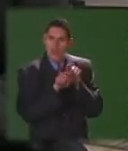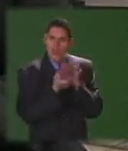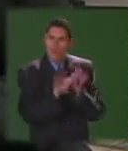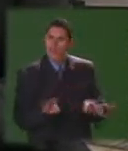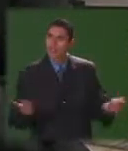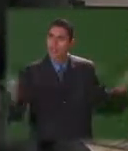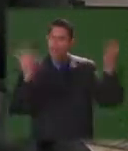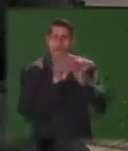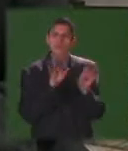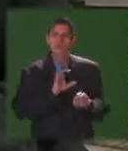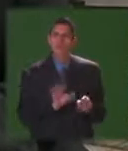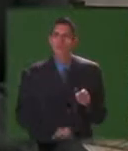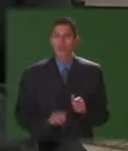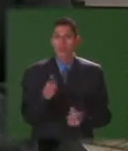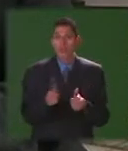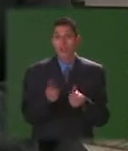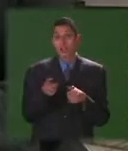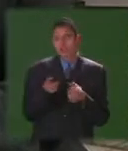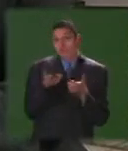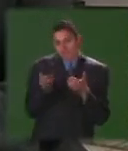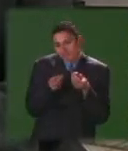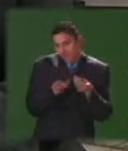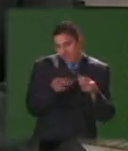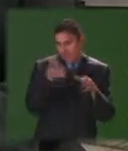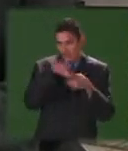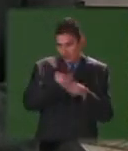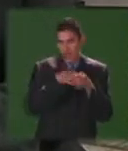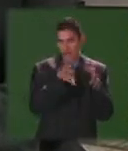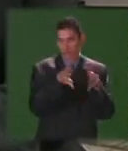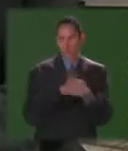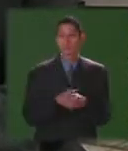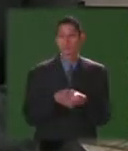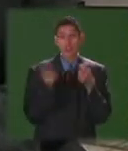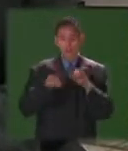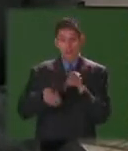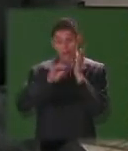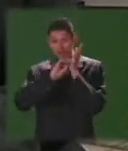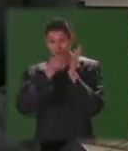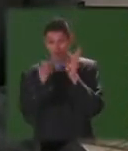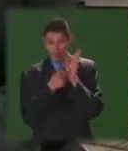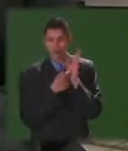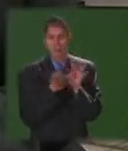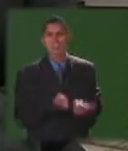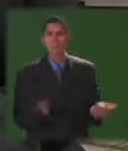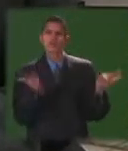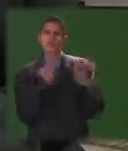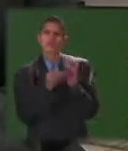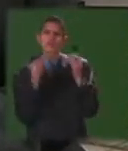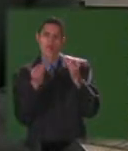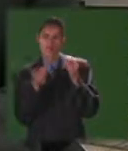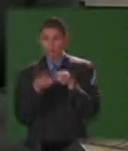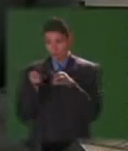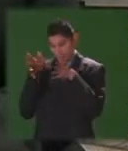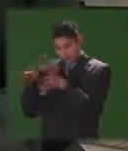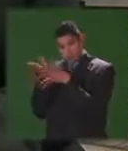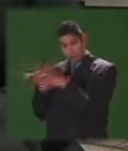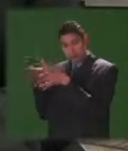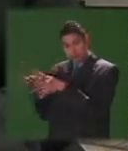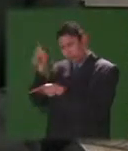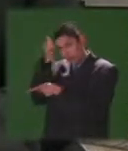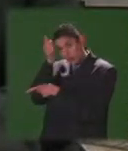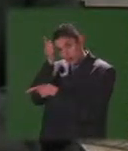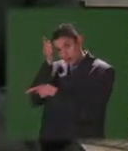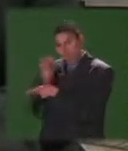su principal referente y a su vez también va a permitir que desde el punto de vista de la formación de